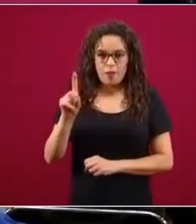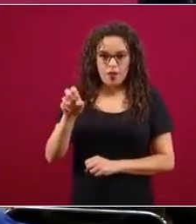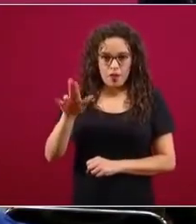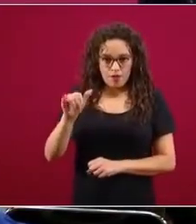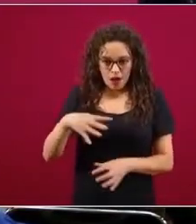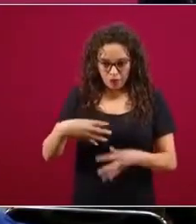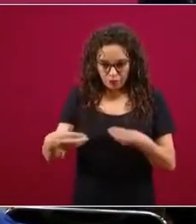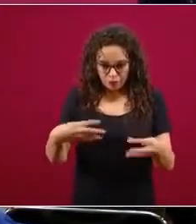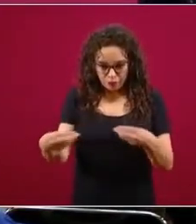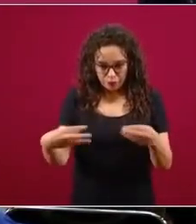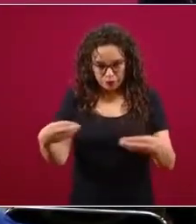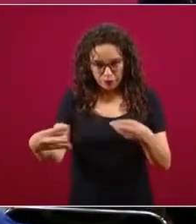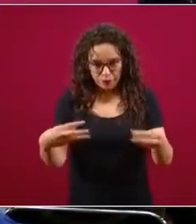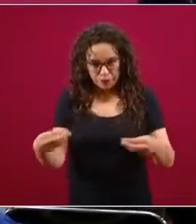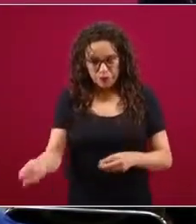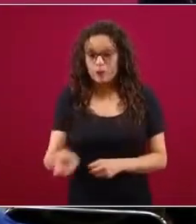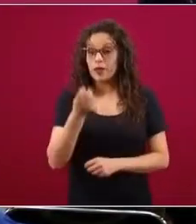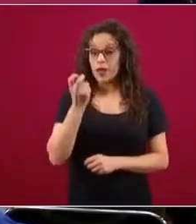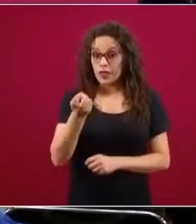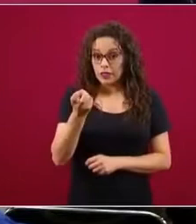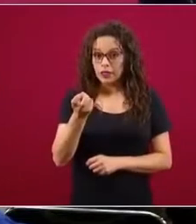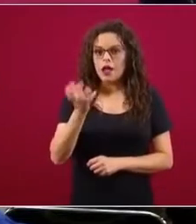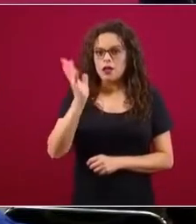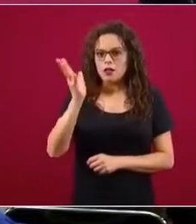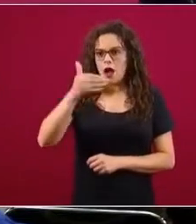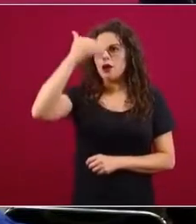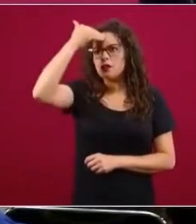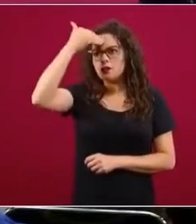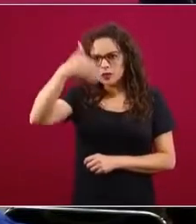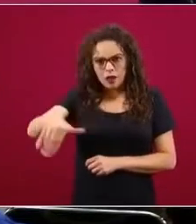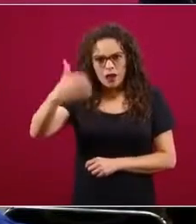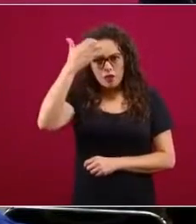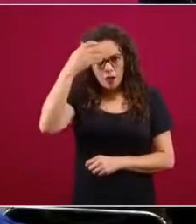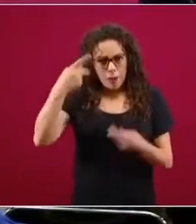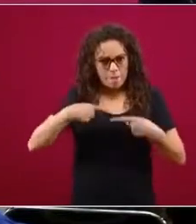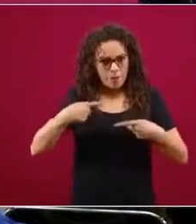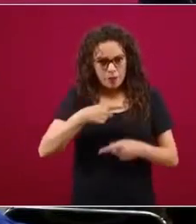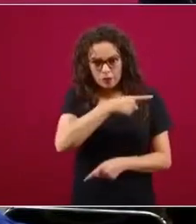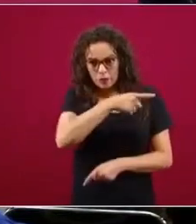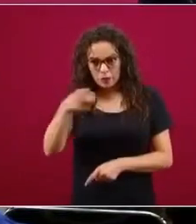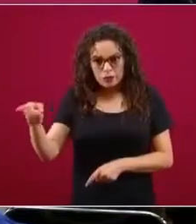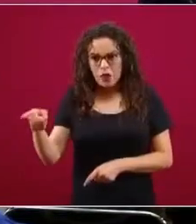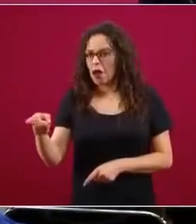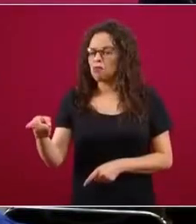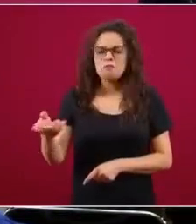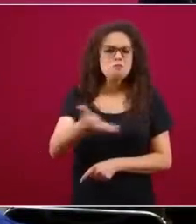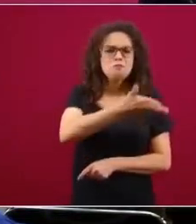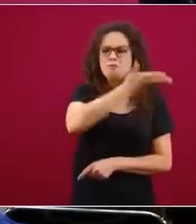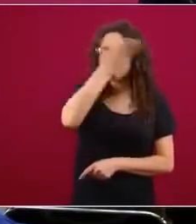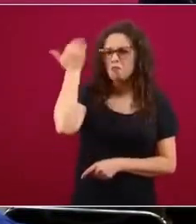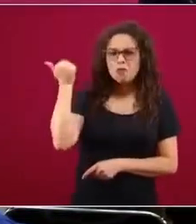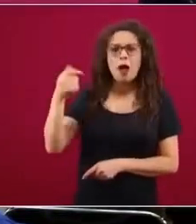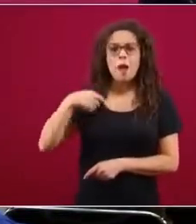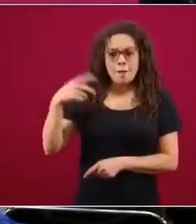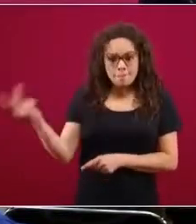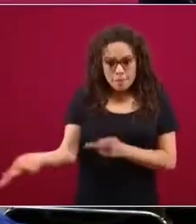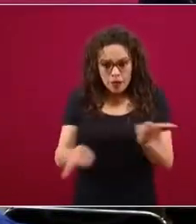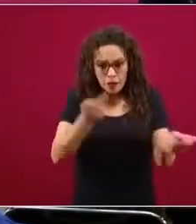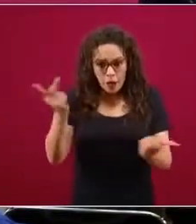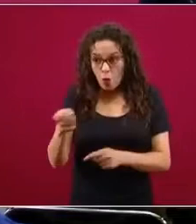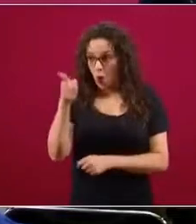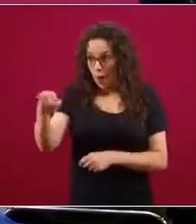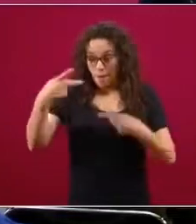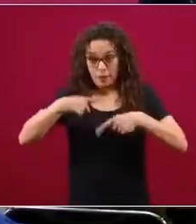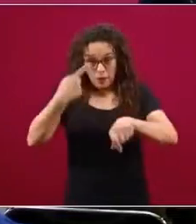de estas alteraciones tampoco son conocidas a veces de los individuos, son preguntas que se les hace a los individuos o a los familiares